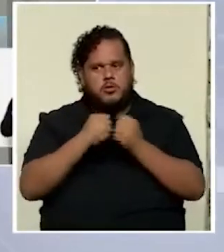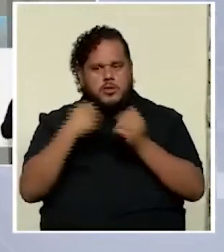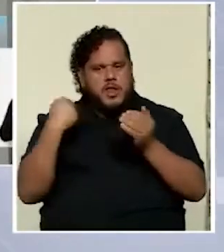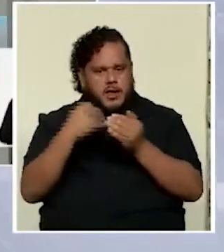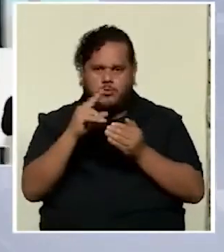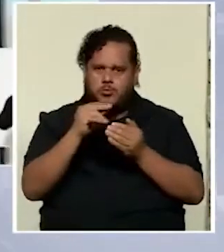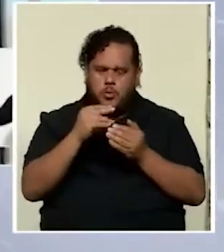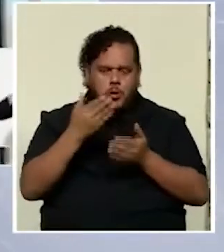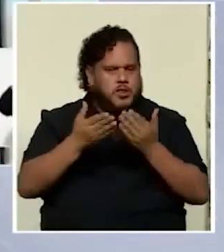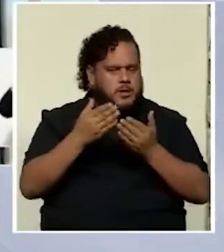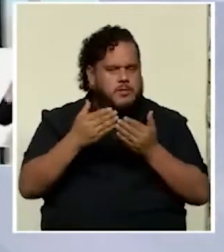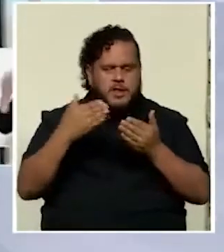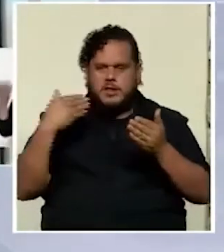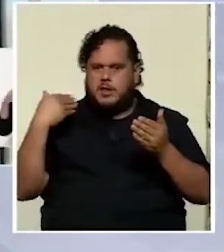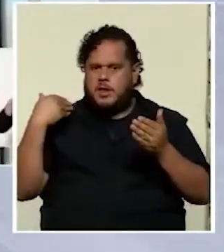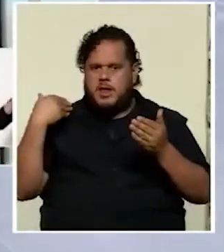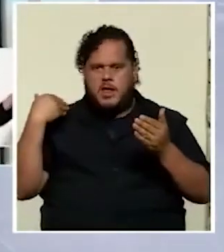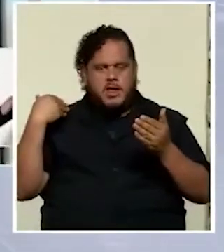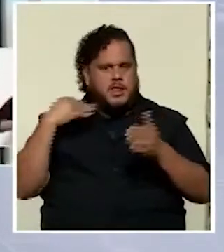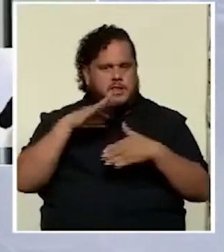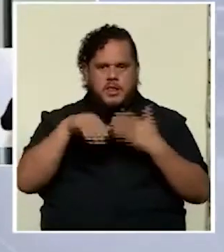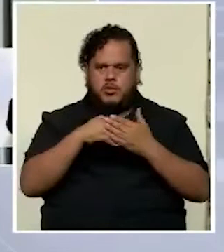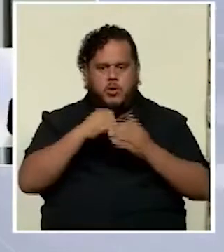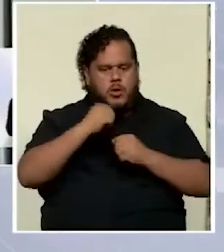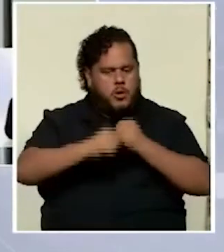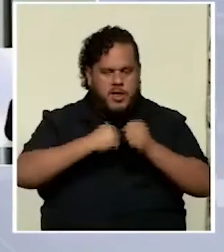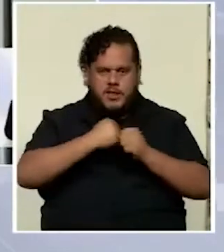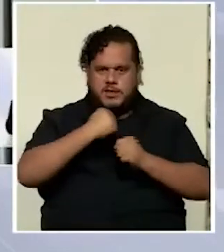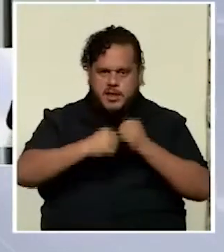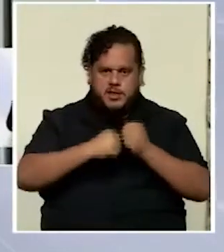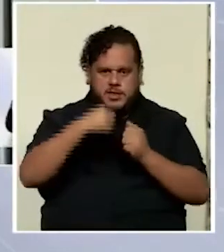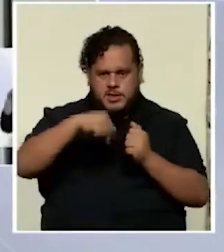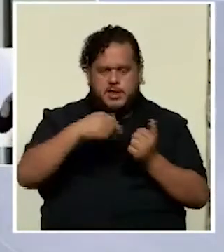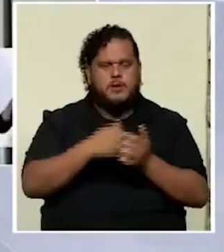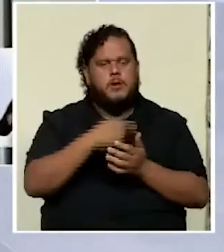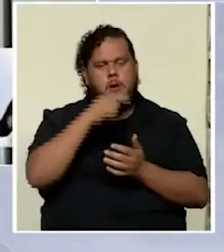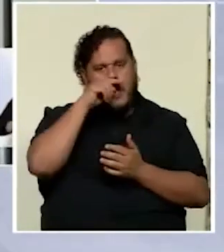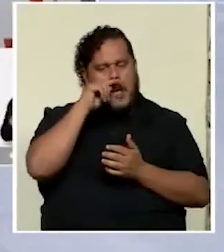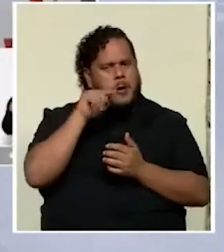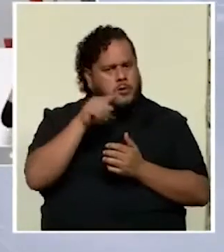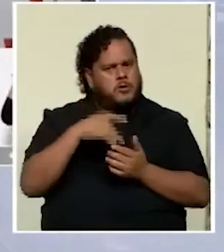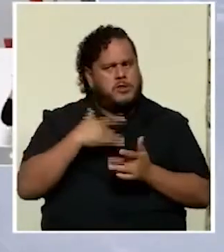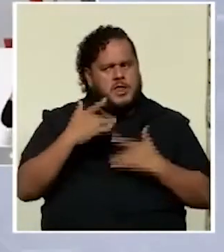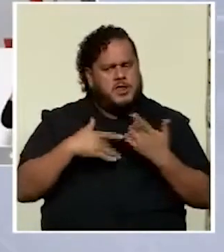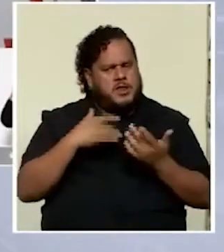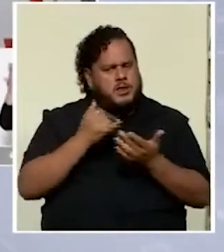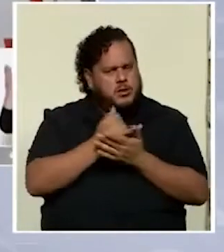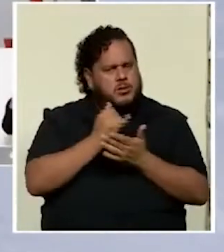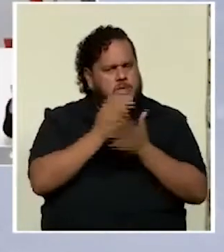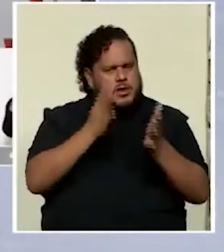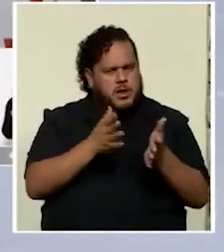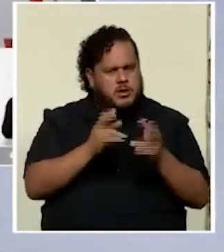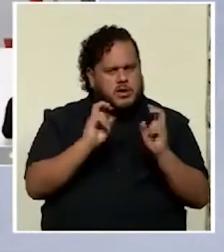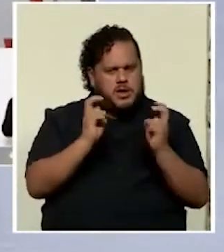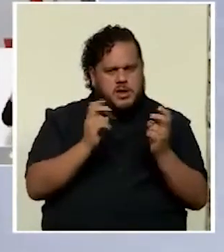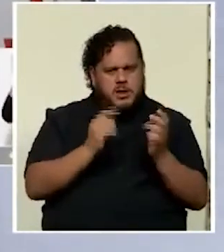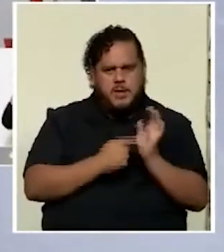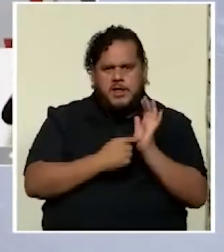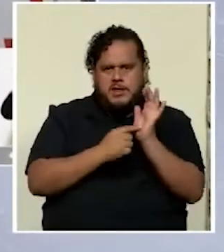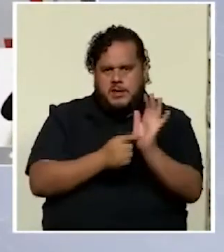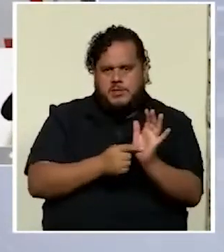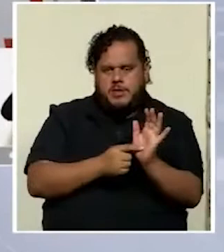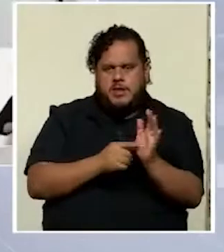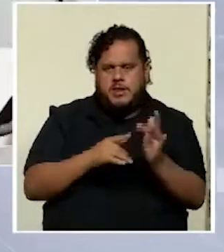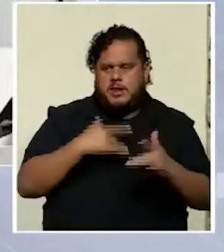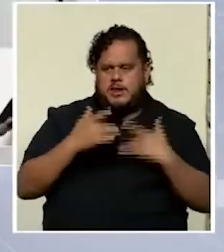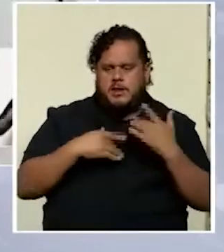quizás de este todo este siglo si sienten ustedes como investigadores que el tema está también presente en las sensibilidades